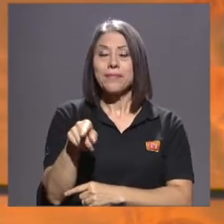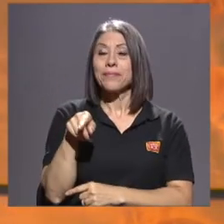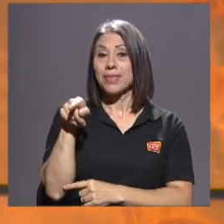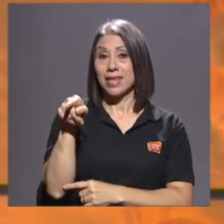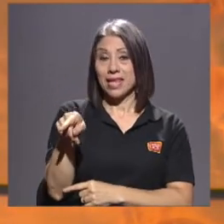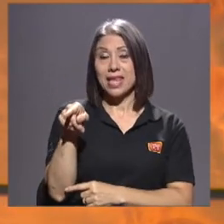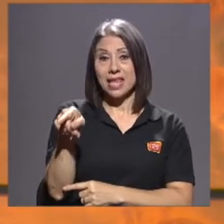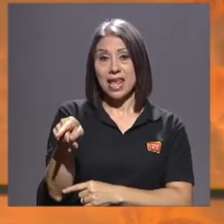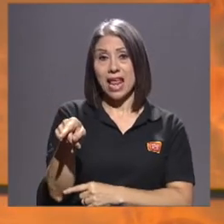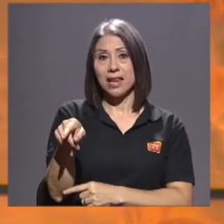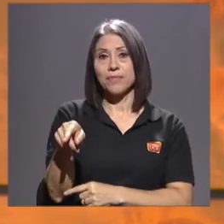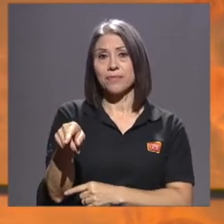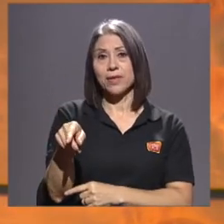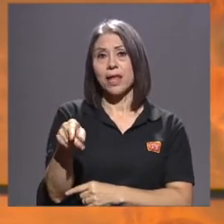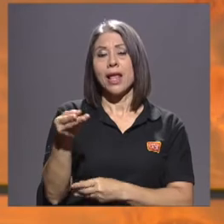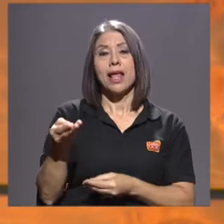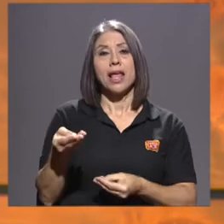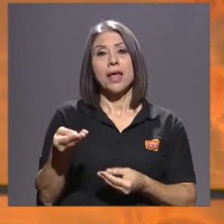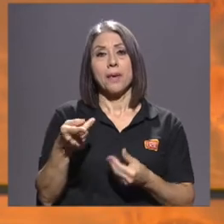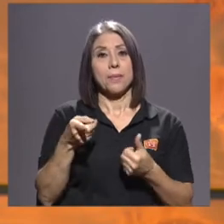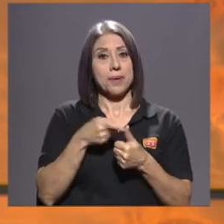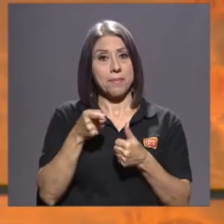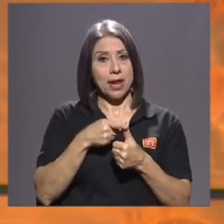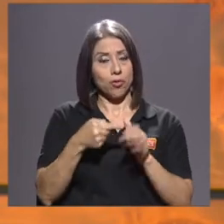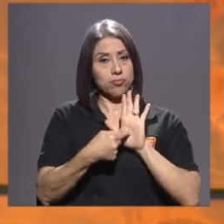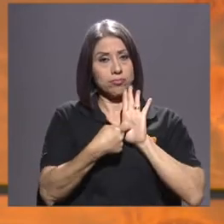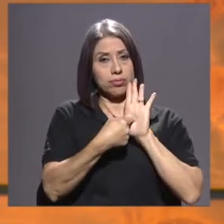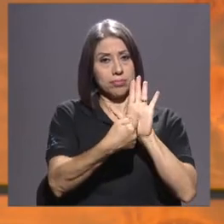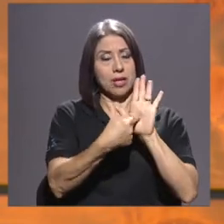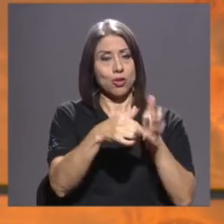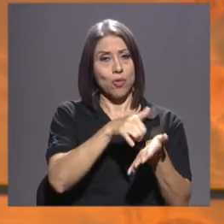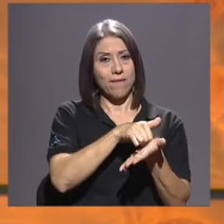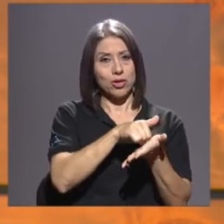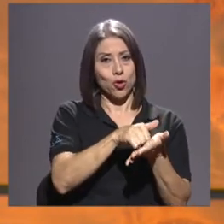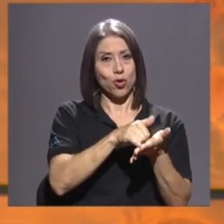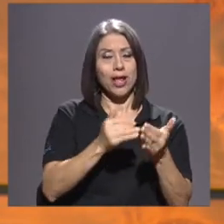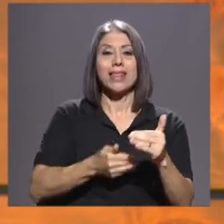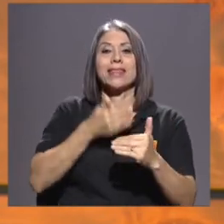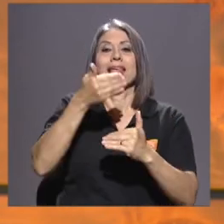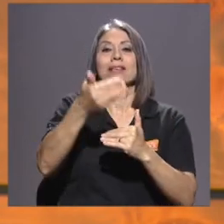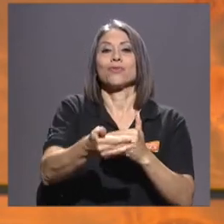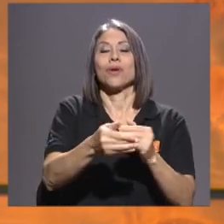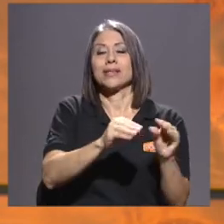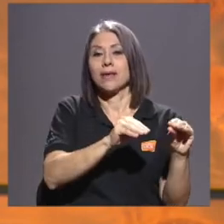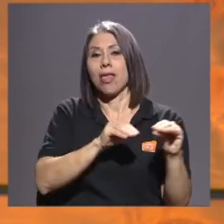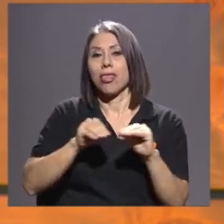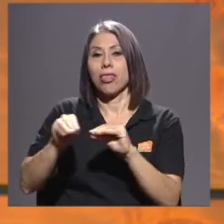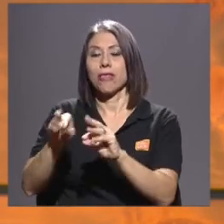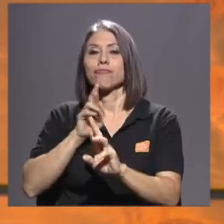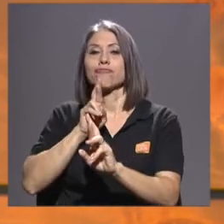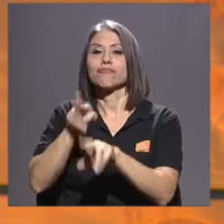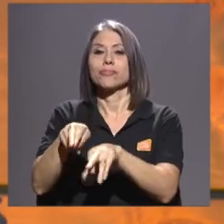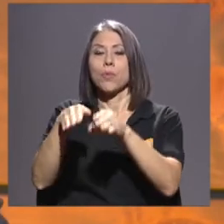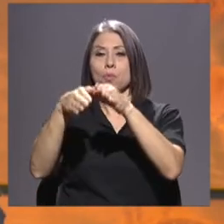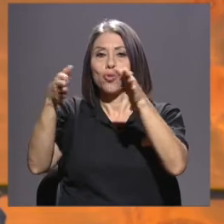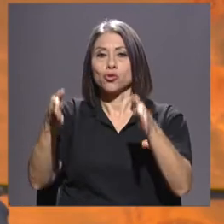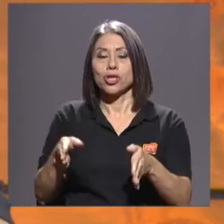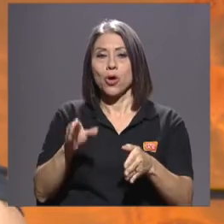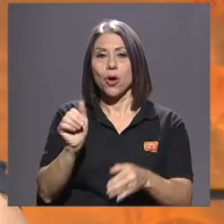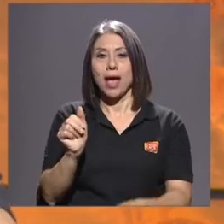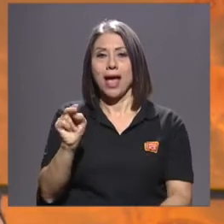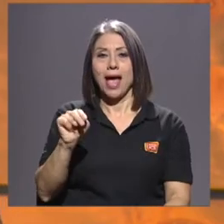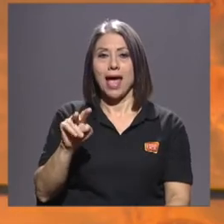como segundo lugar de exposición luego de Nueva York al museo y pues decide donarla en un acto de